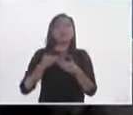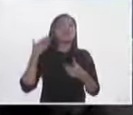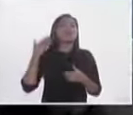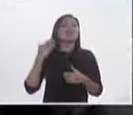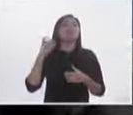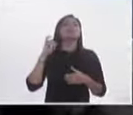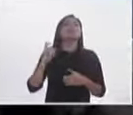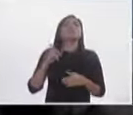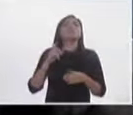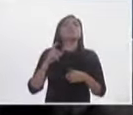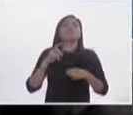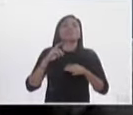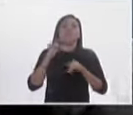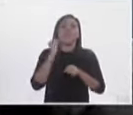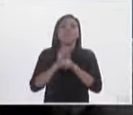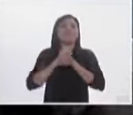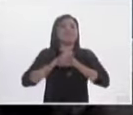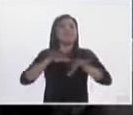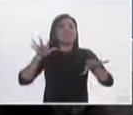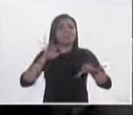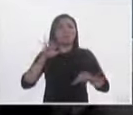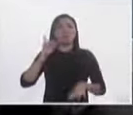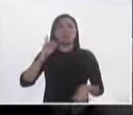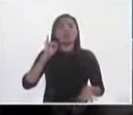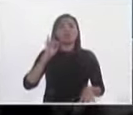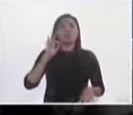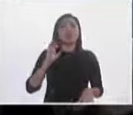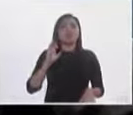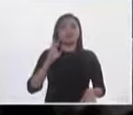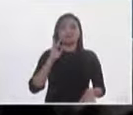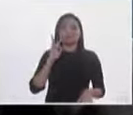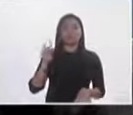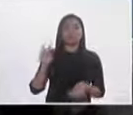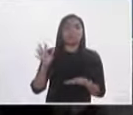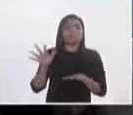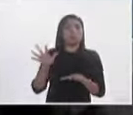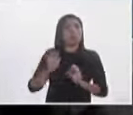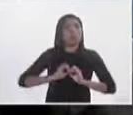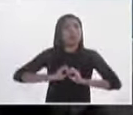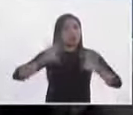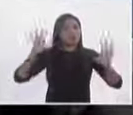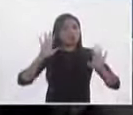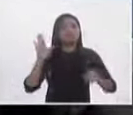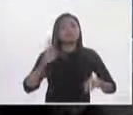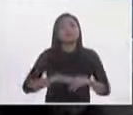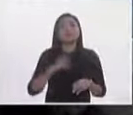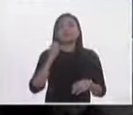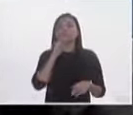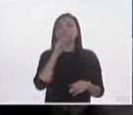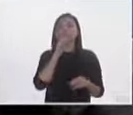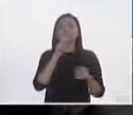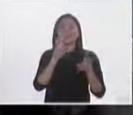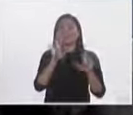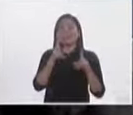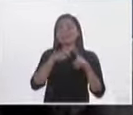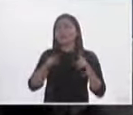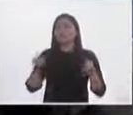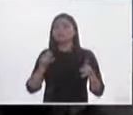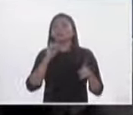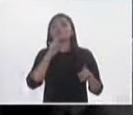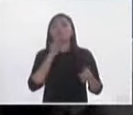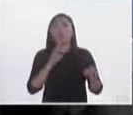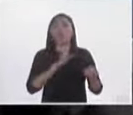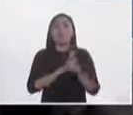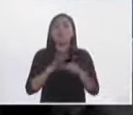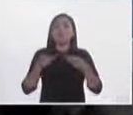de la calidad de la democracia en México que hizo el IFE muestra claramente que la decepción no es con